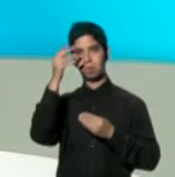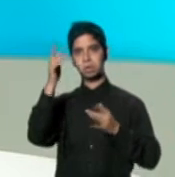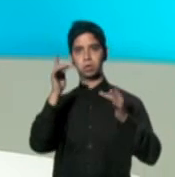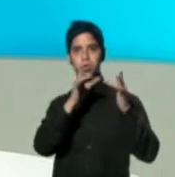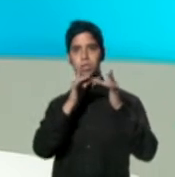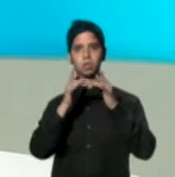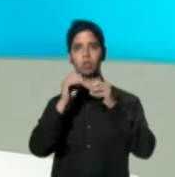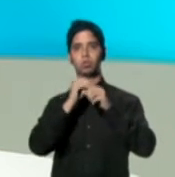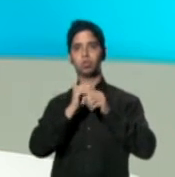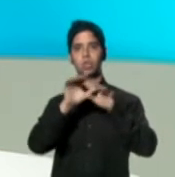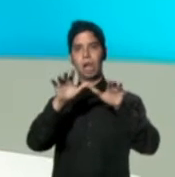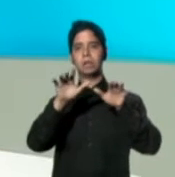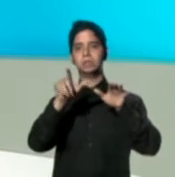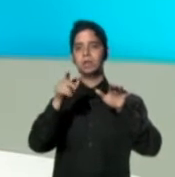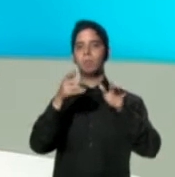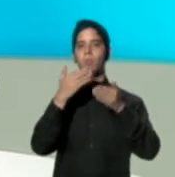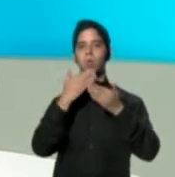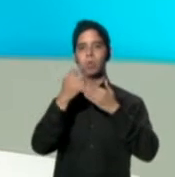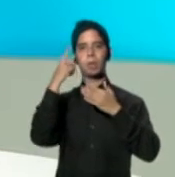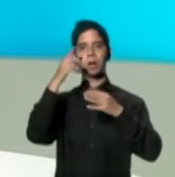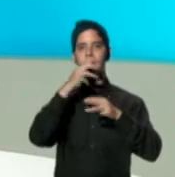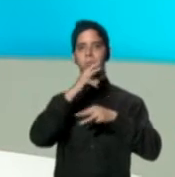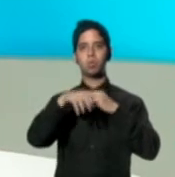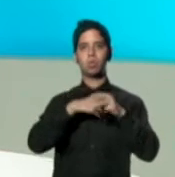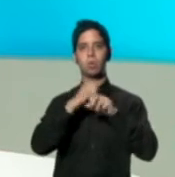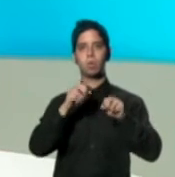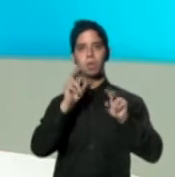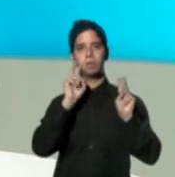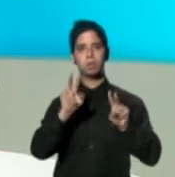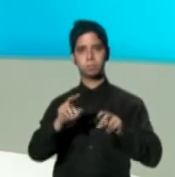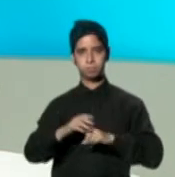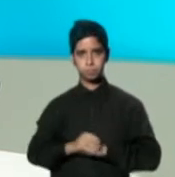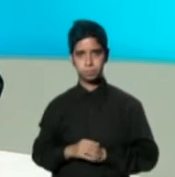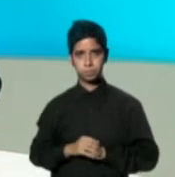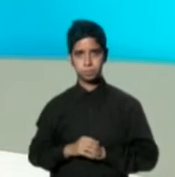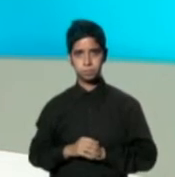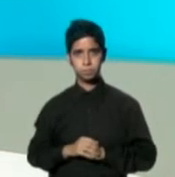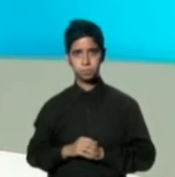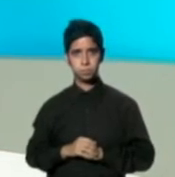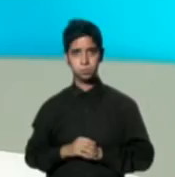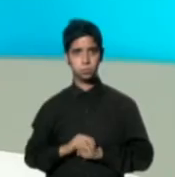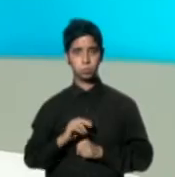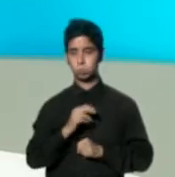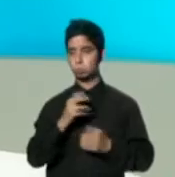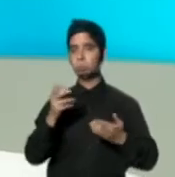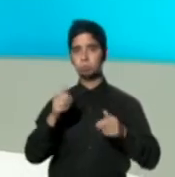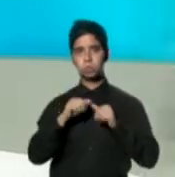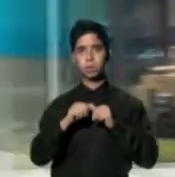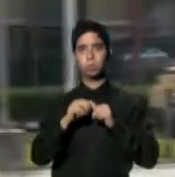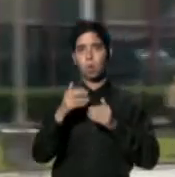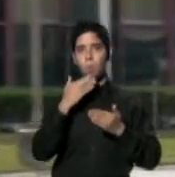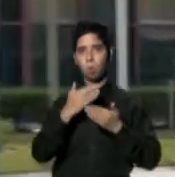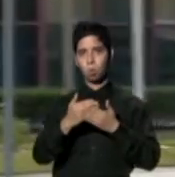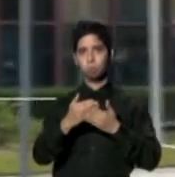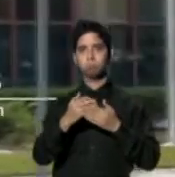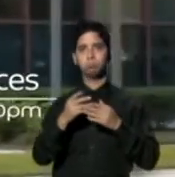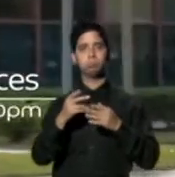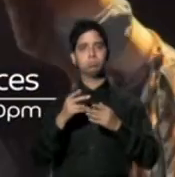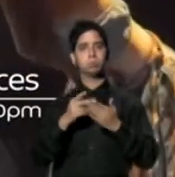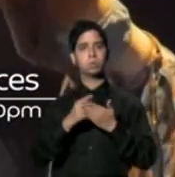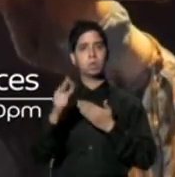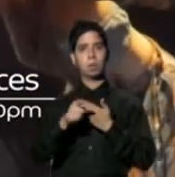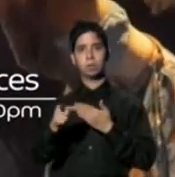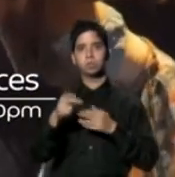Y WIPR sigue cosechando éxitos con su nueva programación de excelencia y calidad. Y es que el